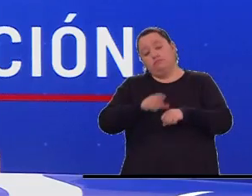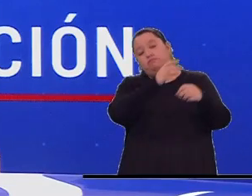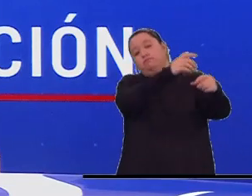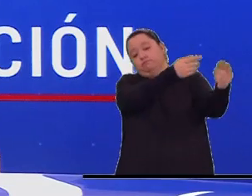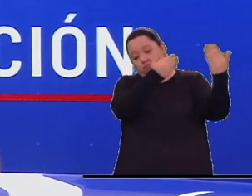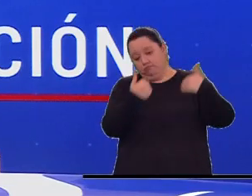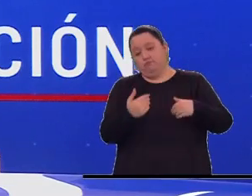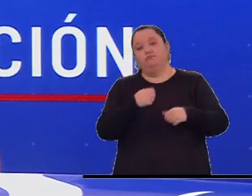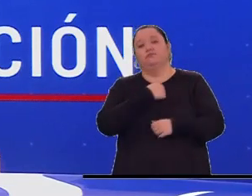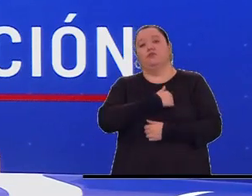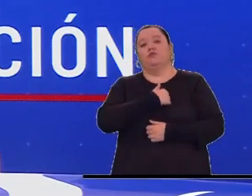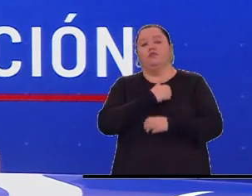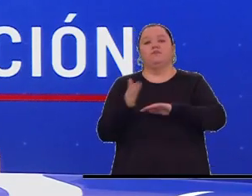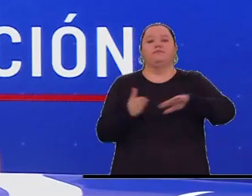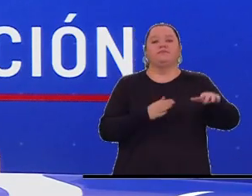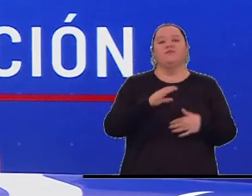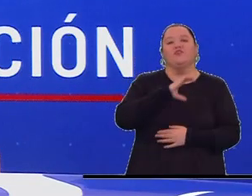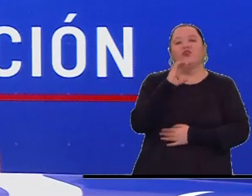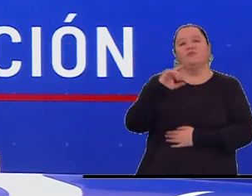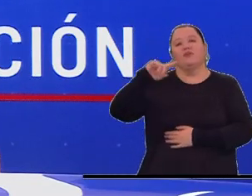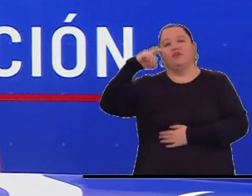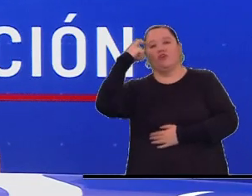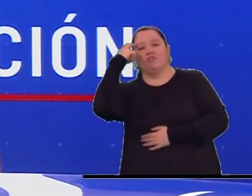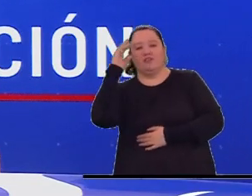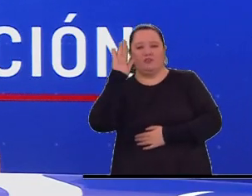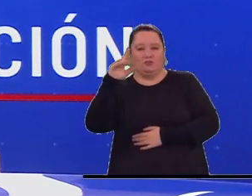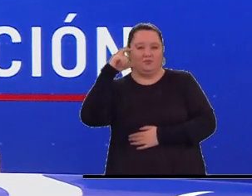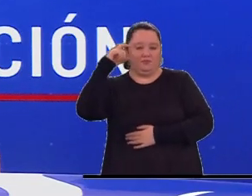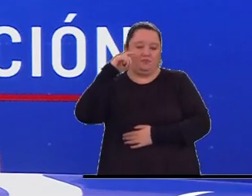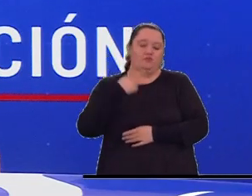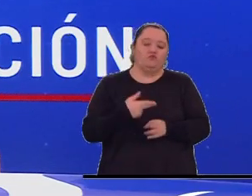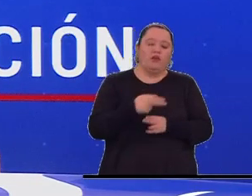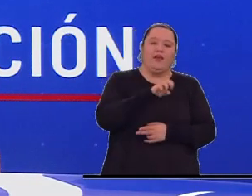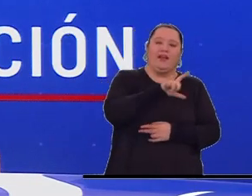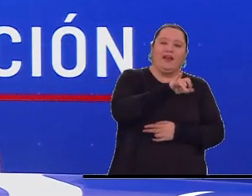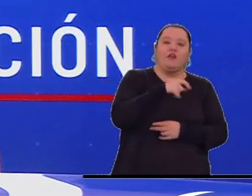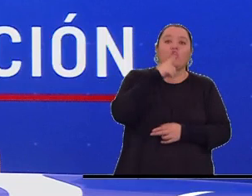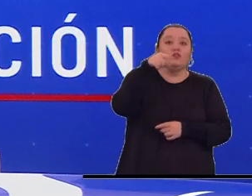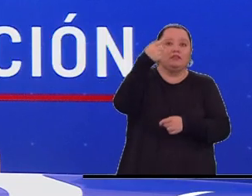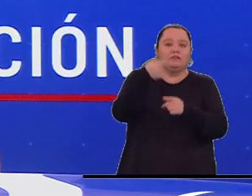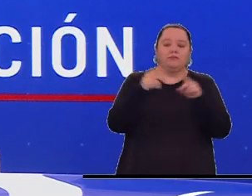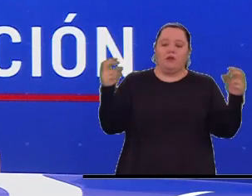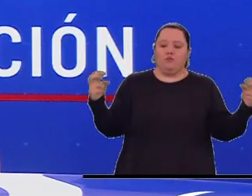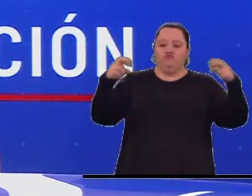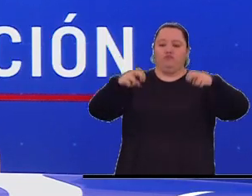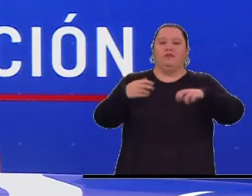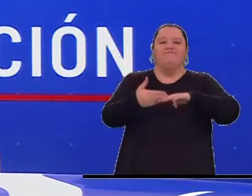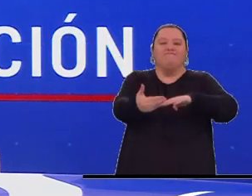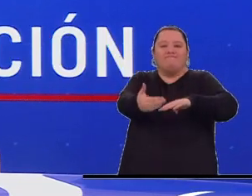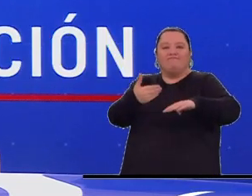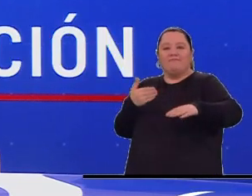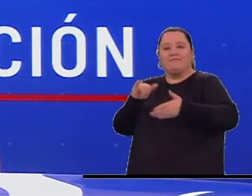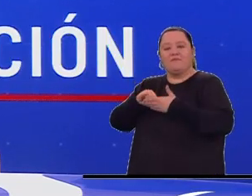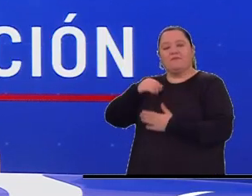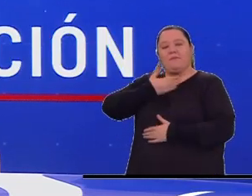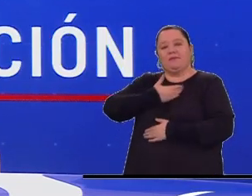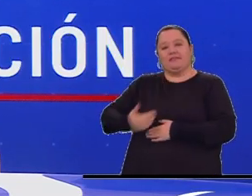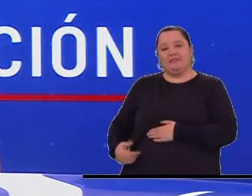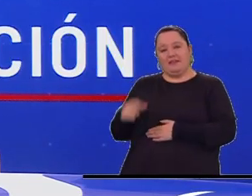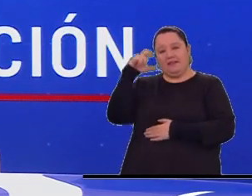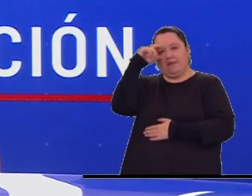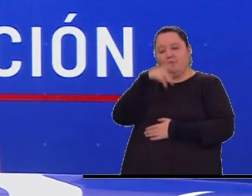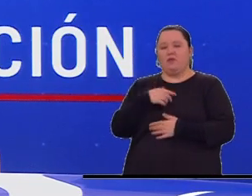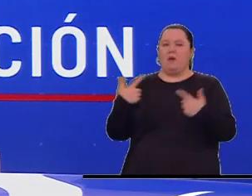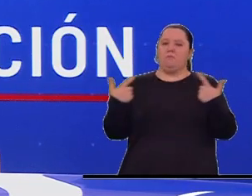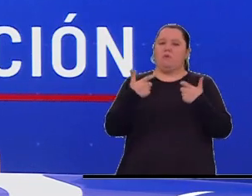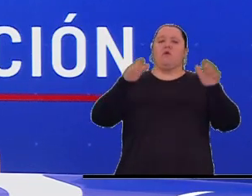Y en Colombia, el gobierno y el ELN acordaron un encuentro la próxima semana para resolver la crisis generada por el anuncio del presidente Petro de un cese